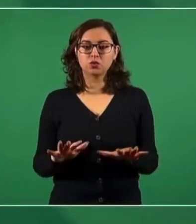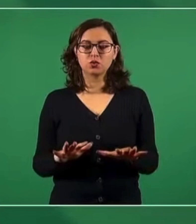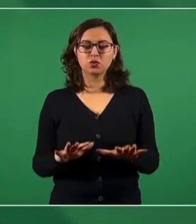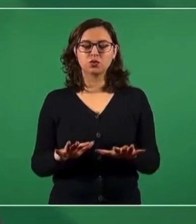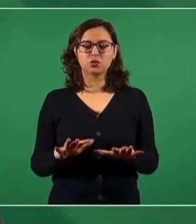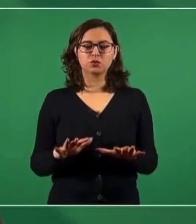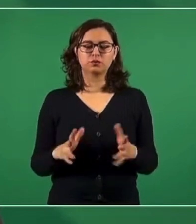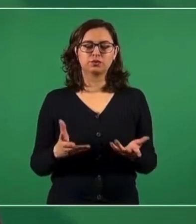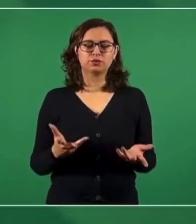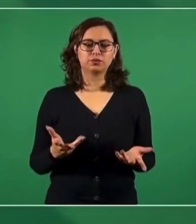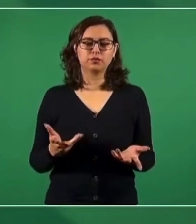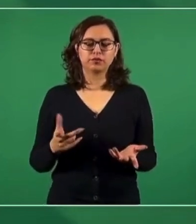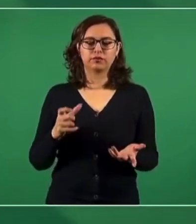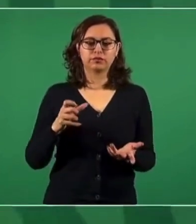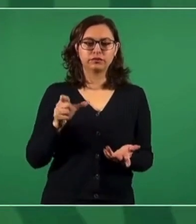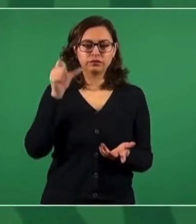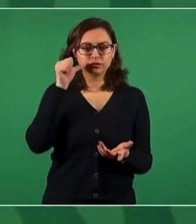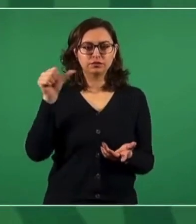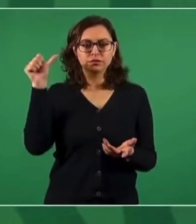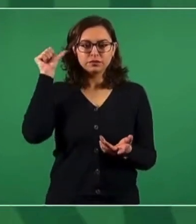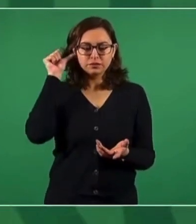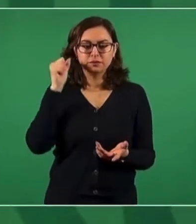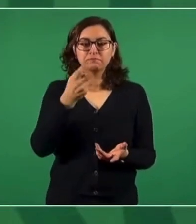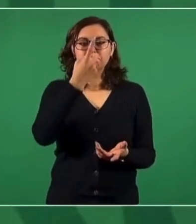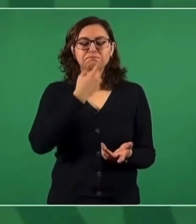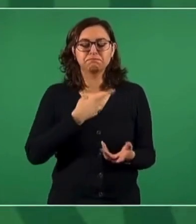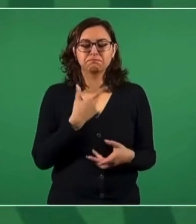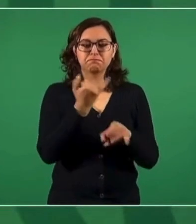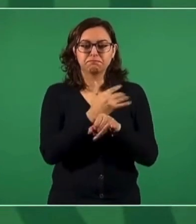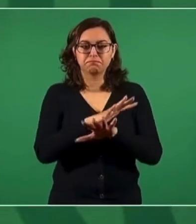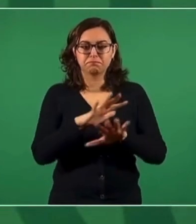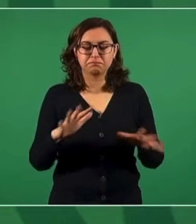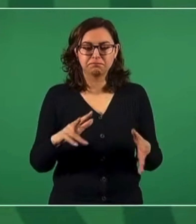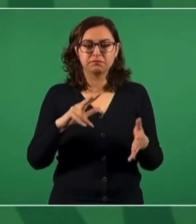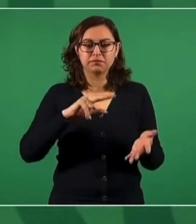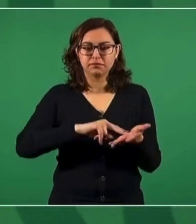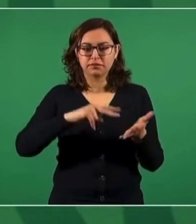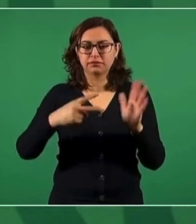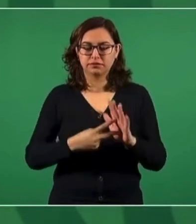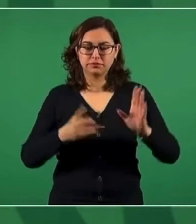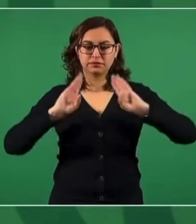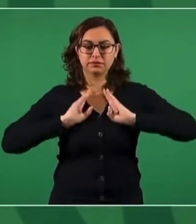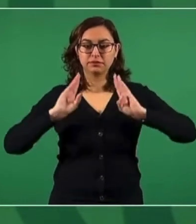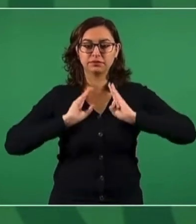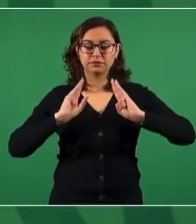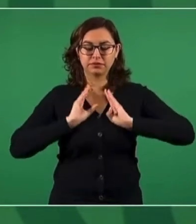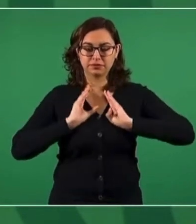Ayer recibí un informe de los ingenieros militares